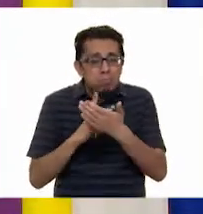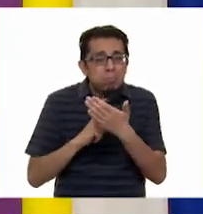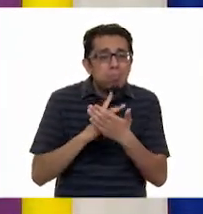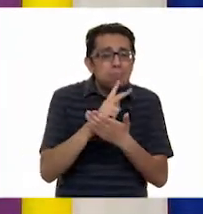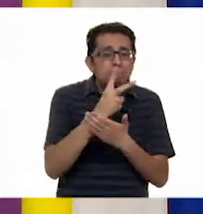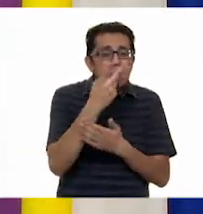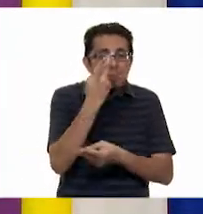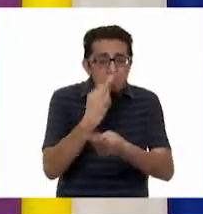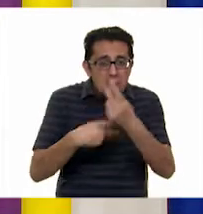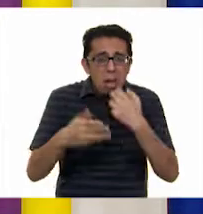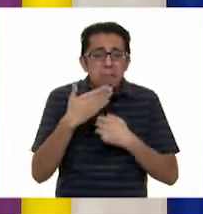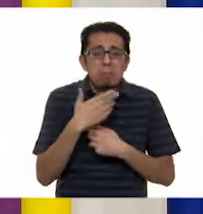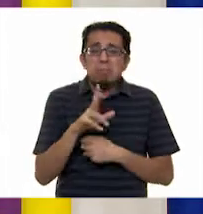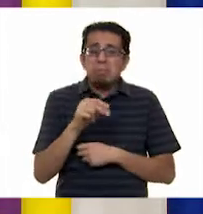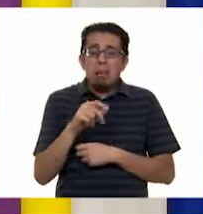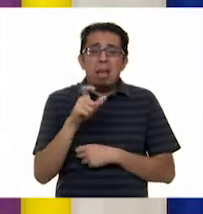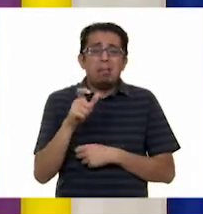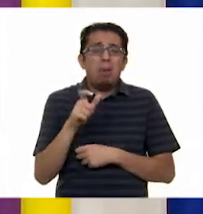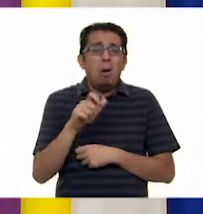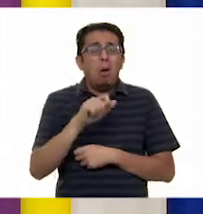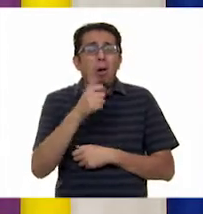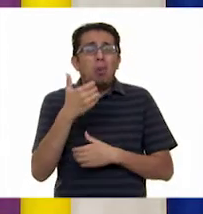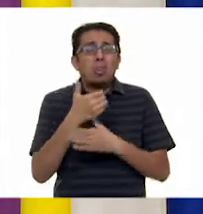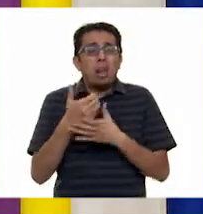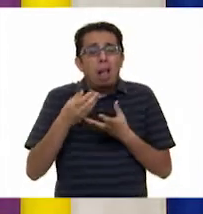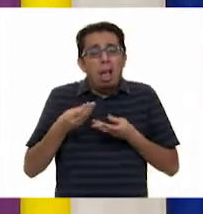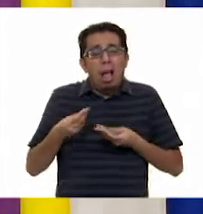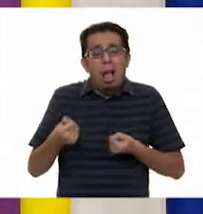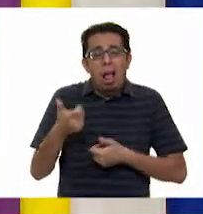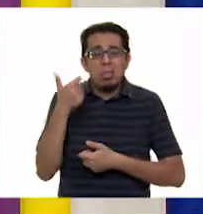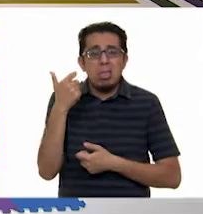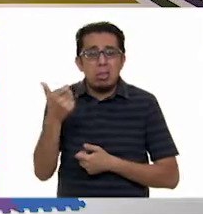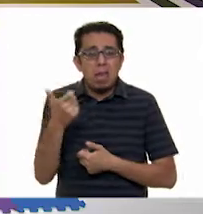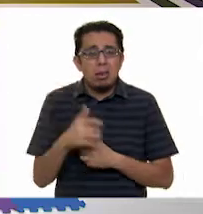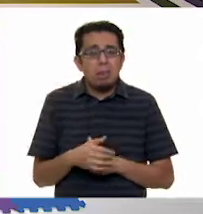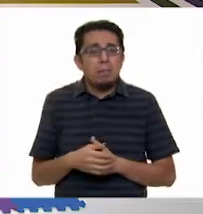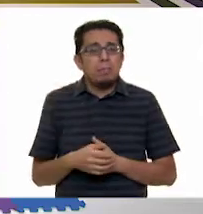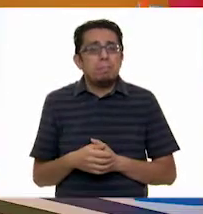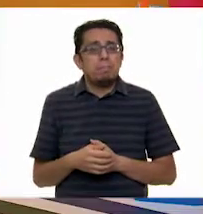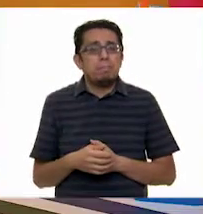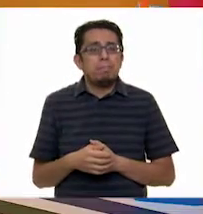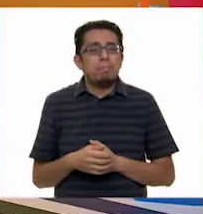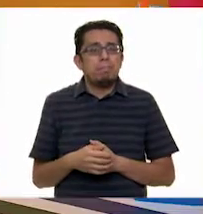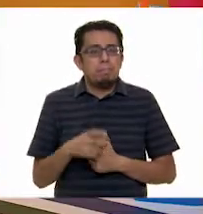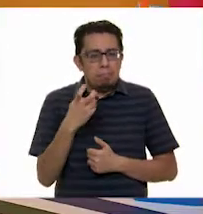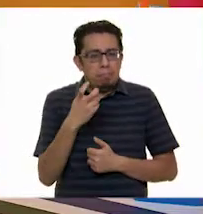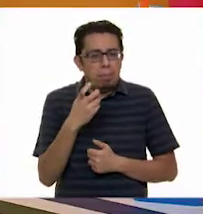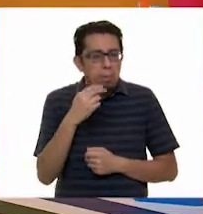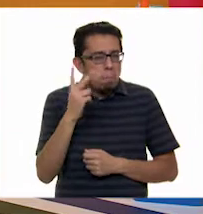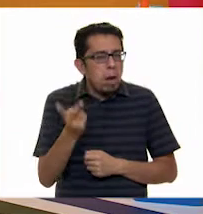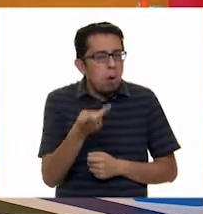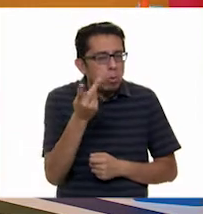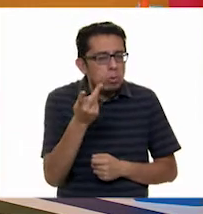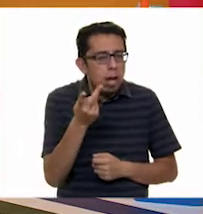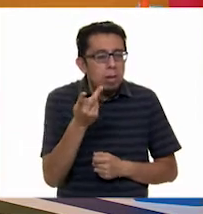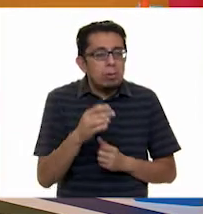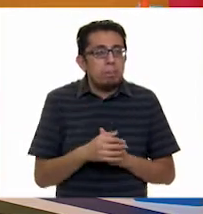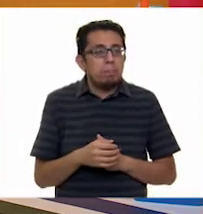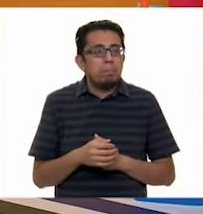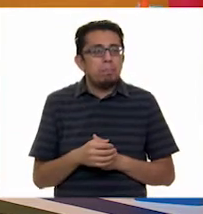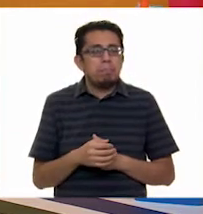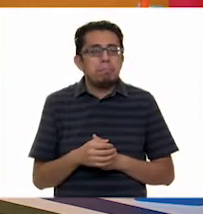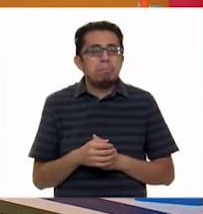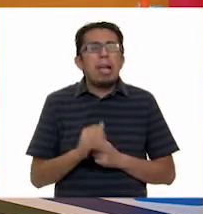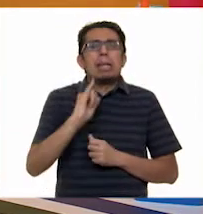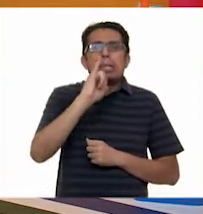el dinero que tenían ya estaba destinado para las necesidades básicas. Oye, aquí la pregunta es, ¿le